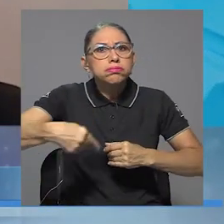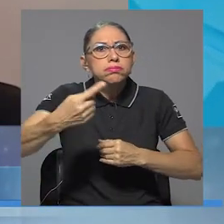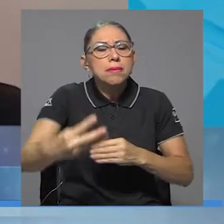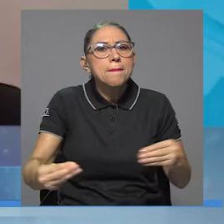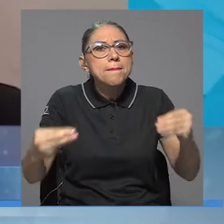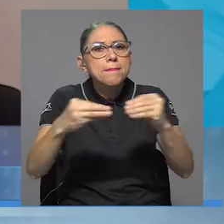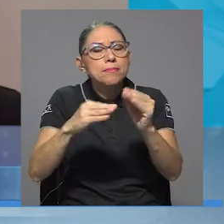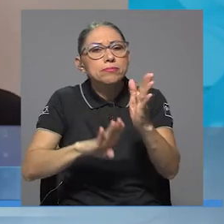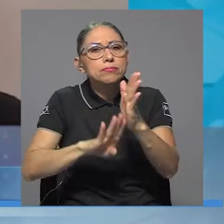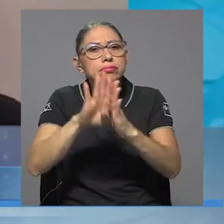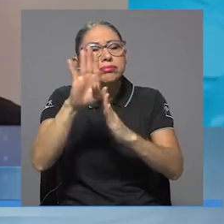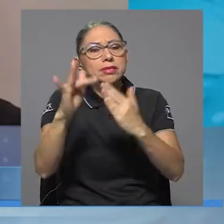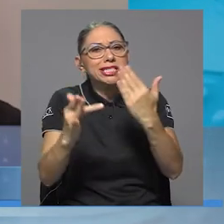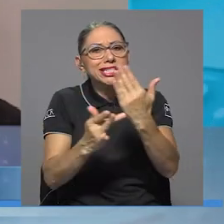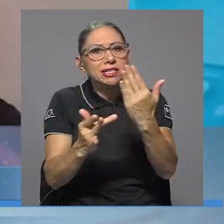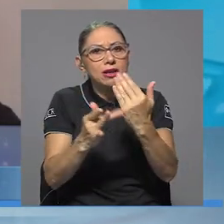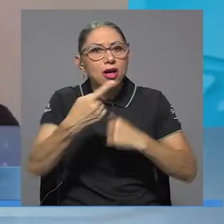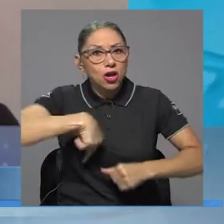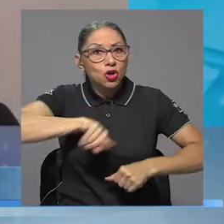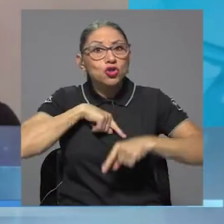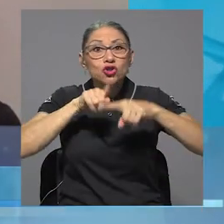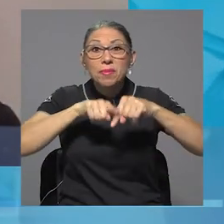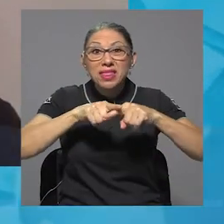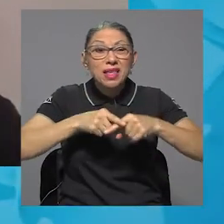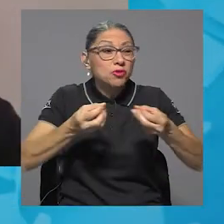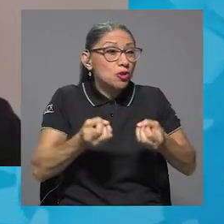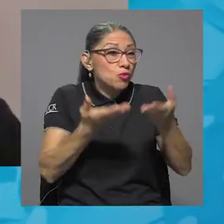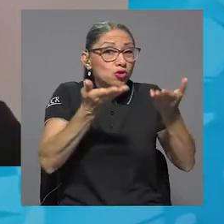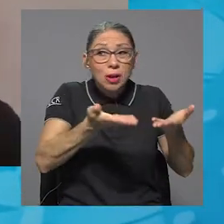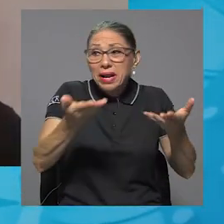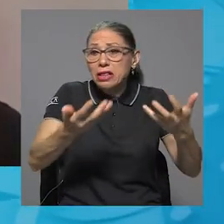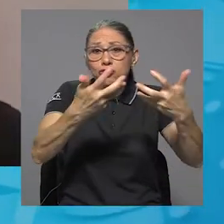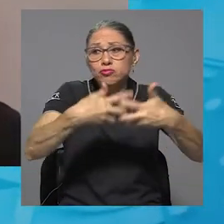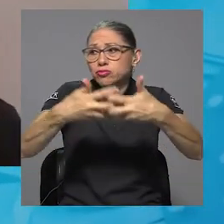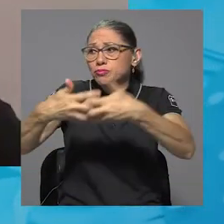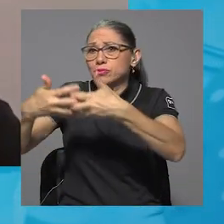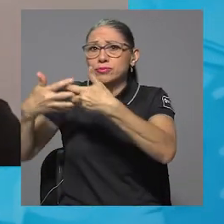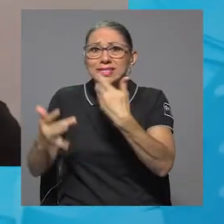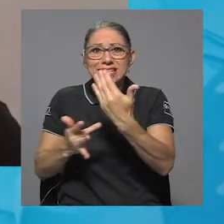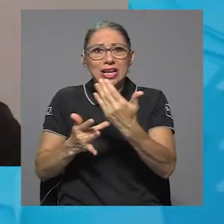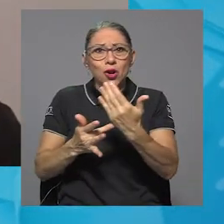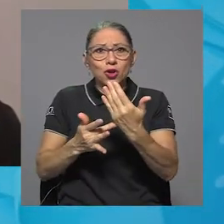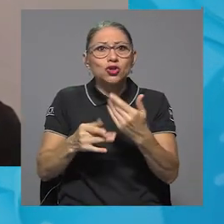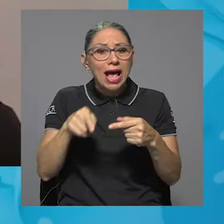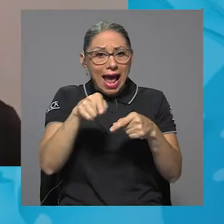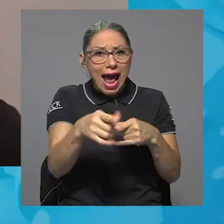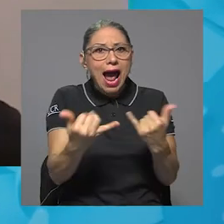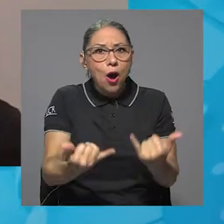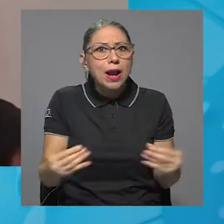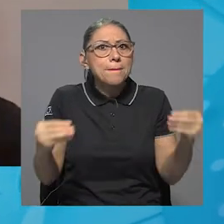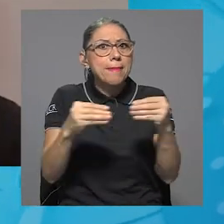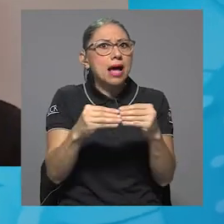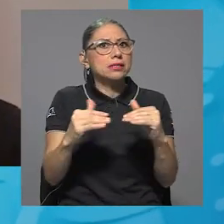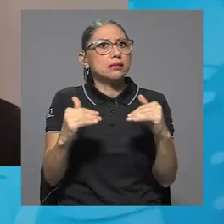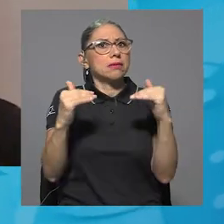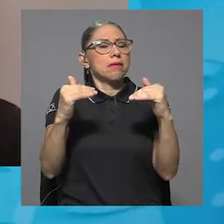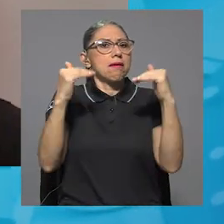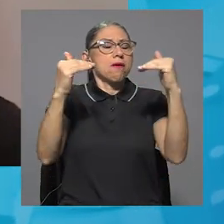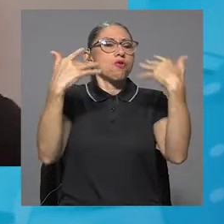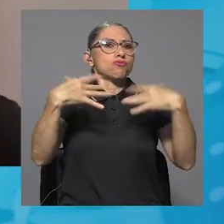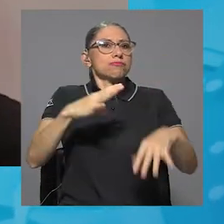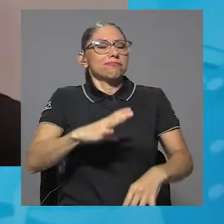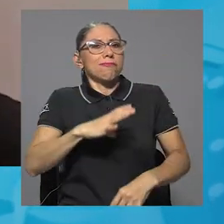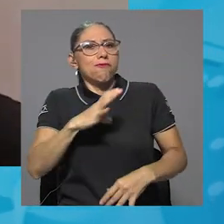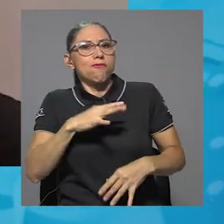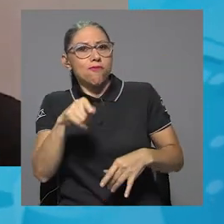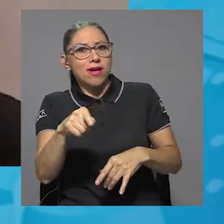tecnológico, estamos dependiendo más de este tipo de aparatos y muchos de estos también se están volviendo más sofisticados y cada vez más también hay